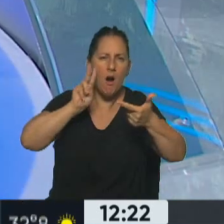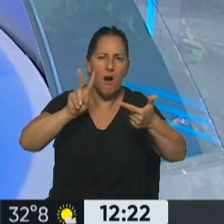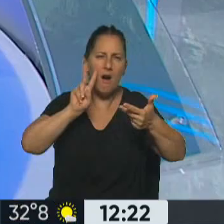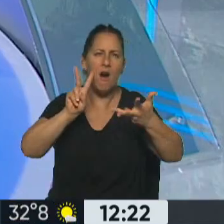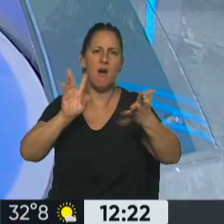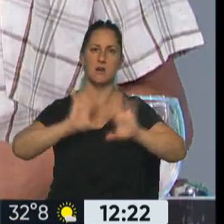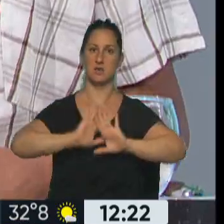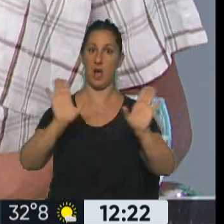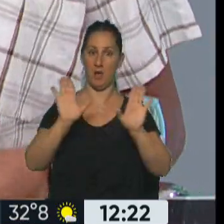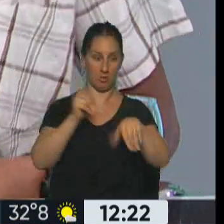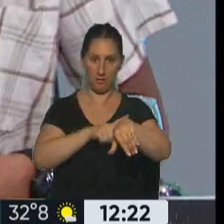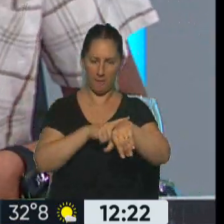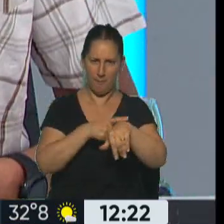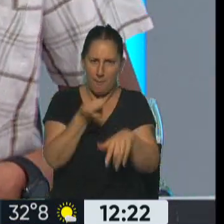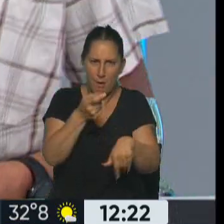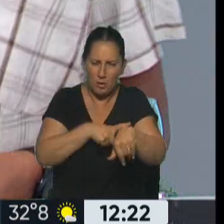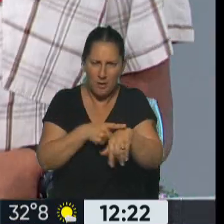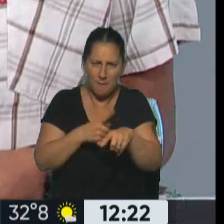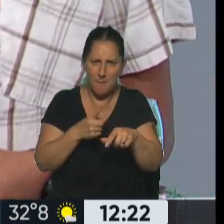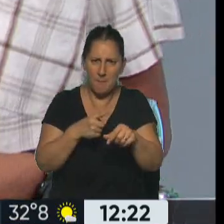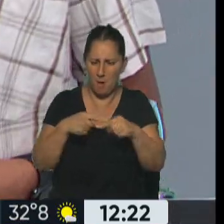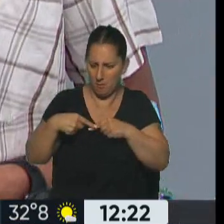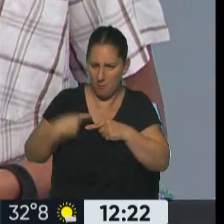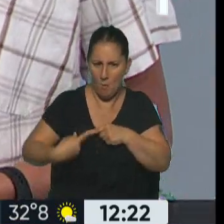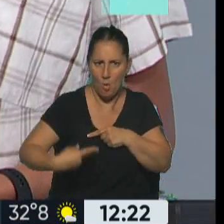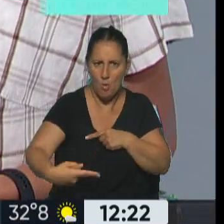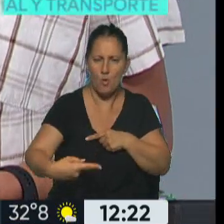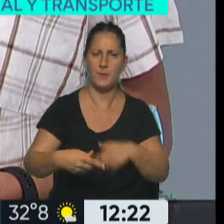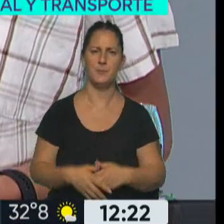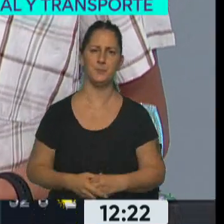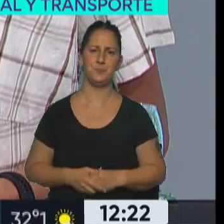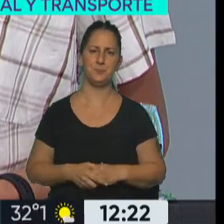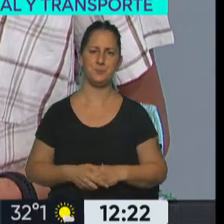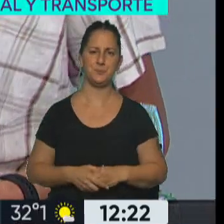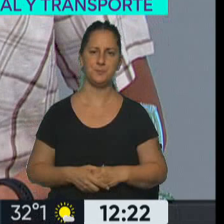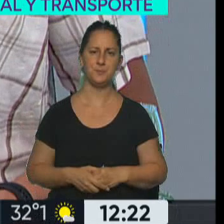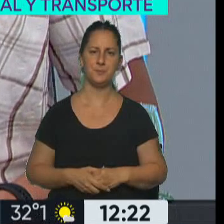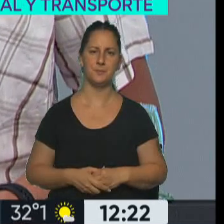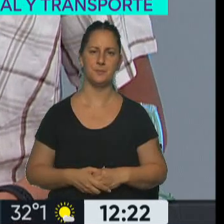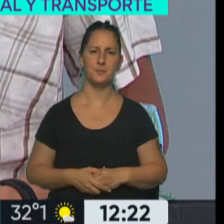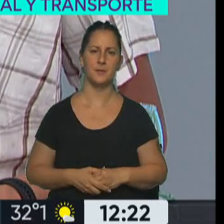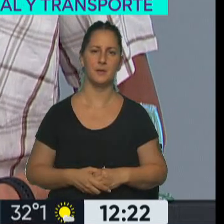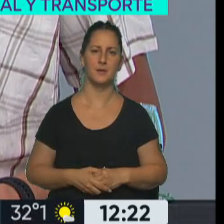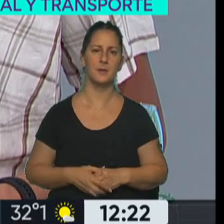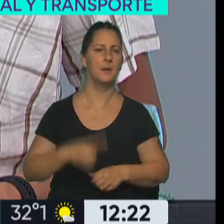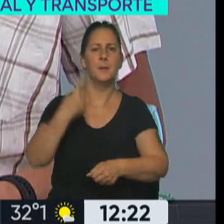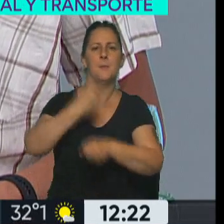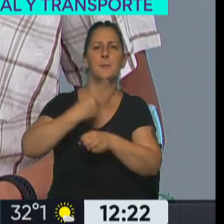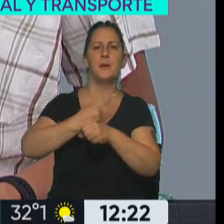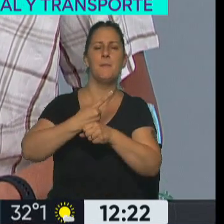que ha pasado todo en pocas horas. junto. A ver, lo primero es, se bajan del auto para ver qué ocurrió.